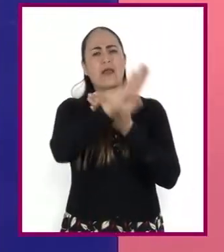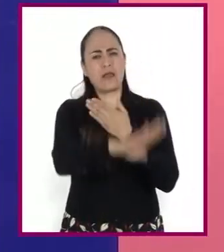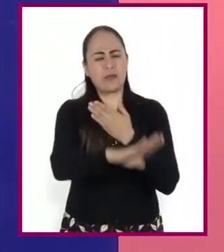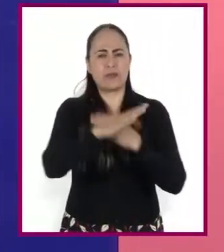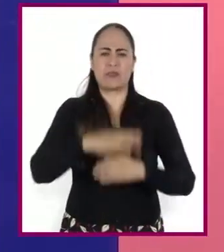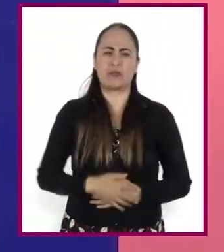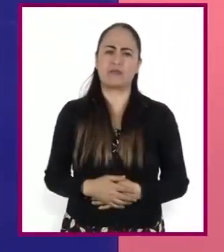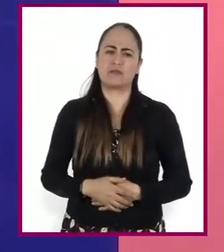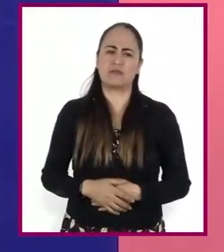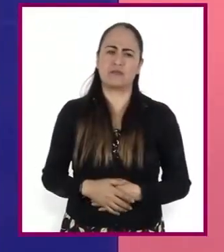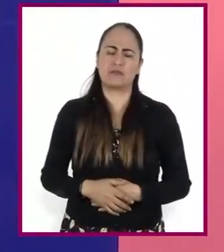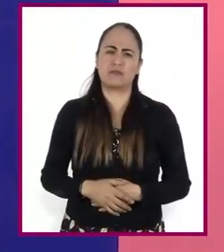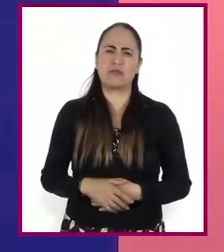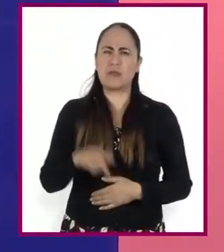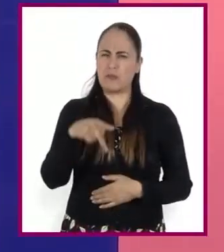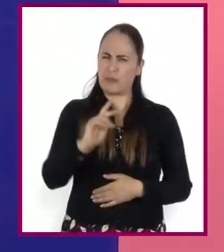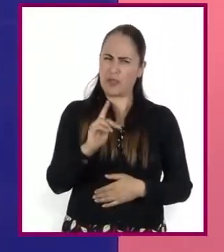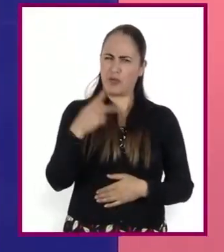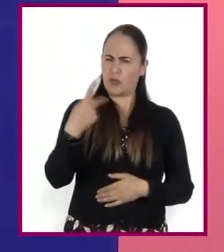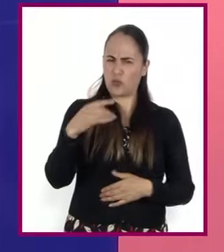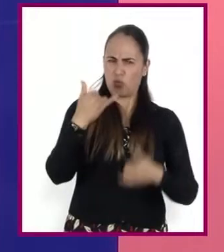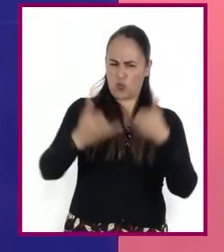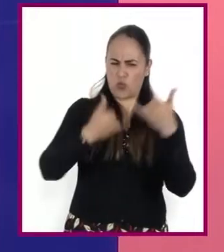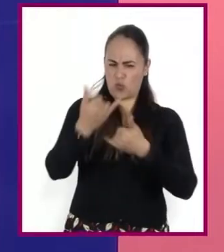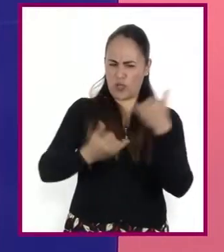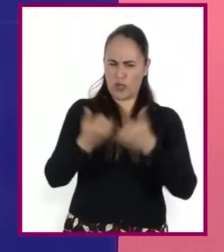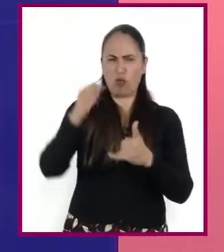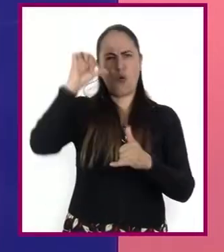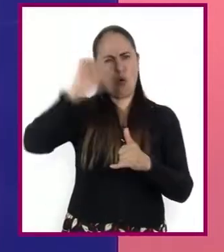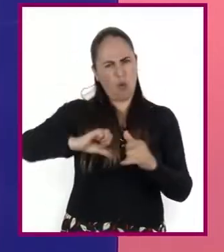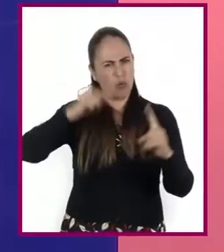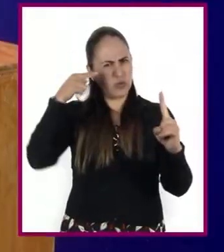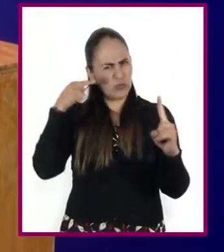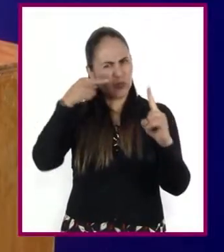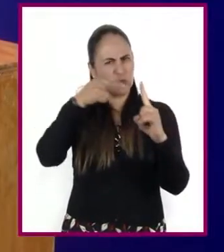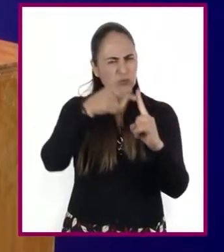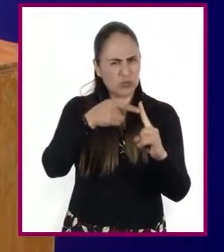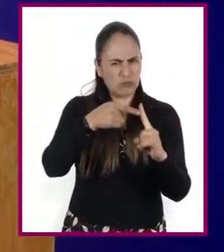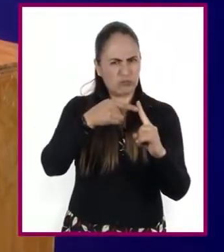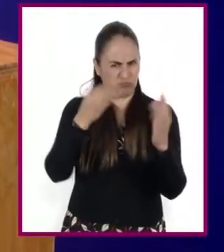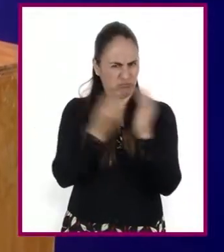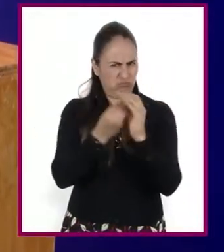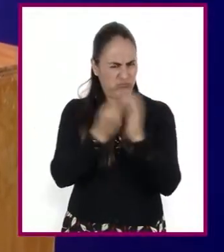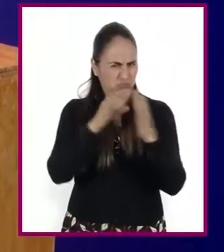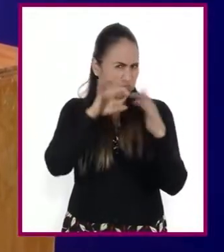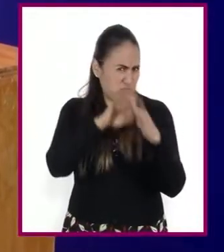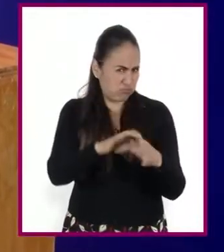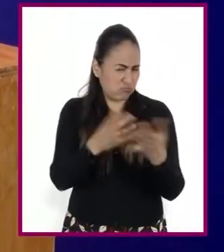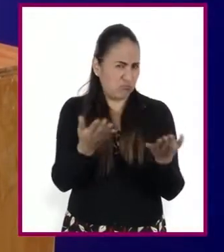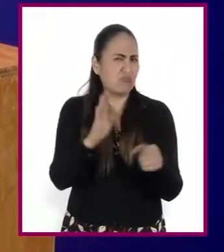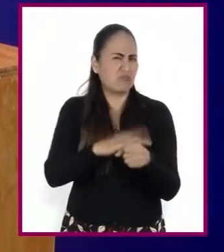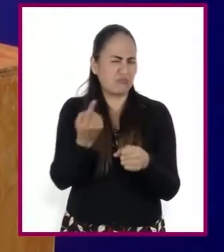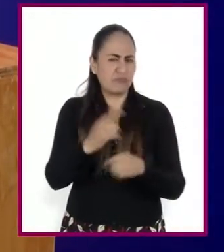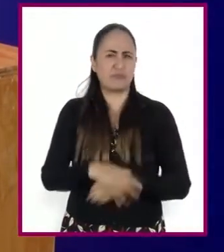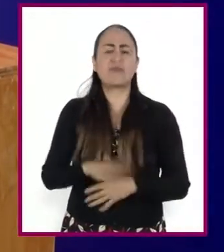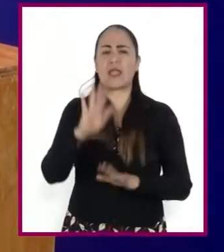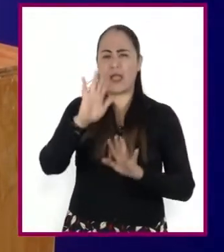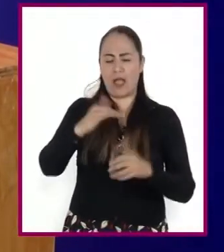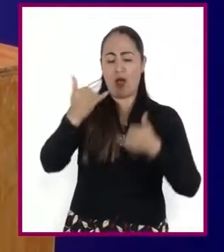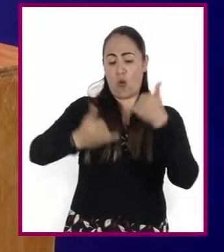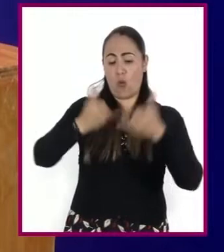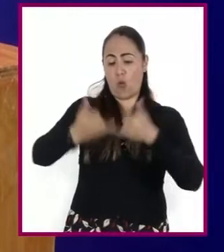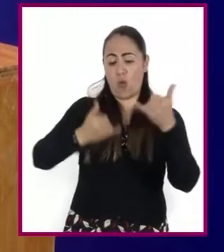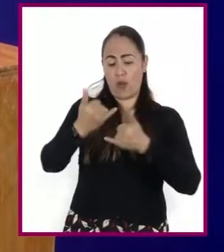por qué mencionaste que tu juego se relaciona con el propósito de nuestra sesión? Ah, bueno, porque el juego debe contener